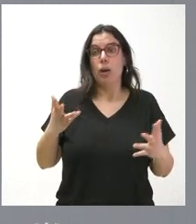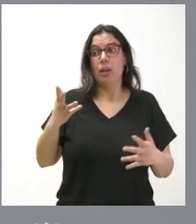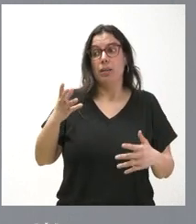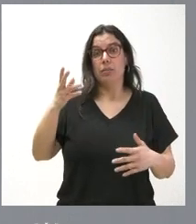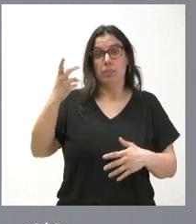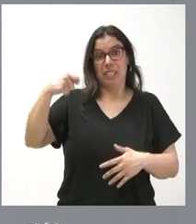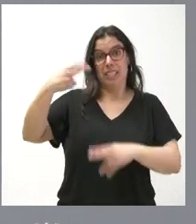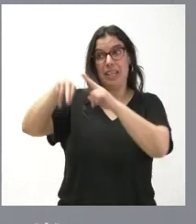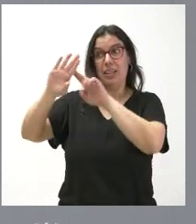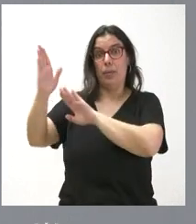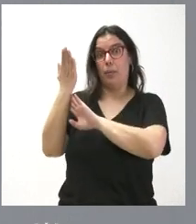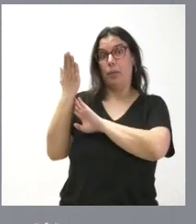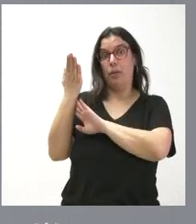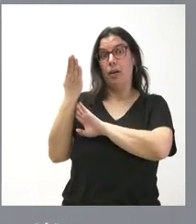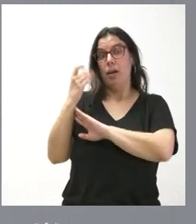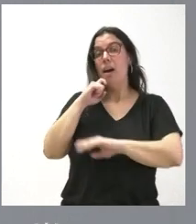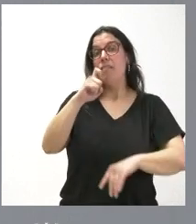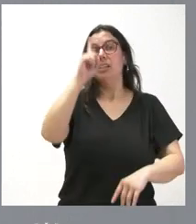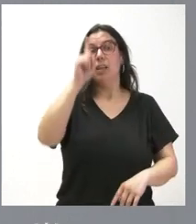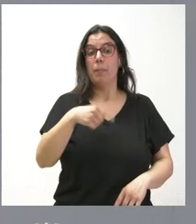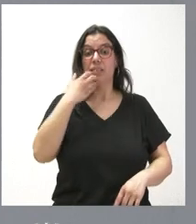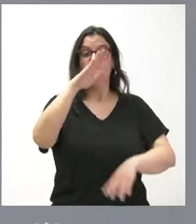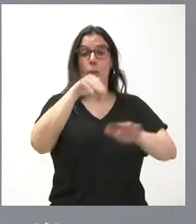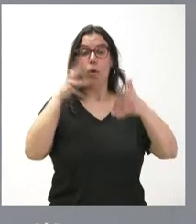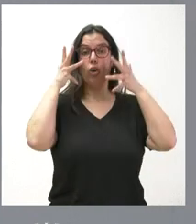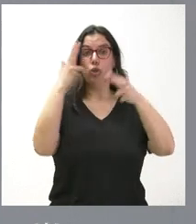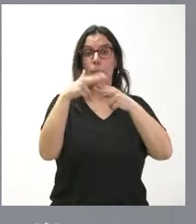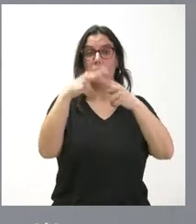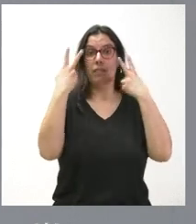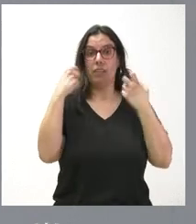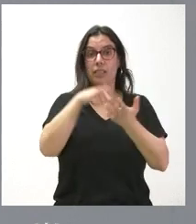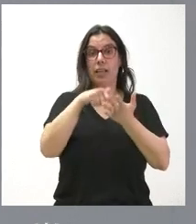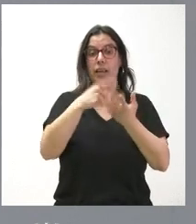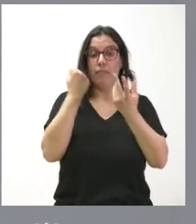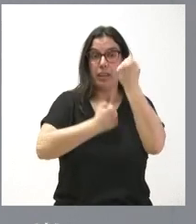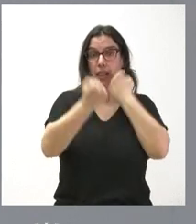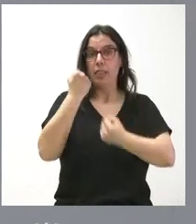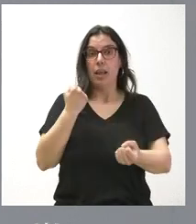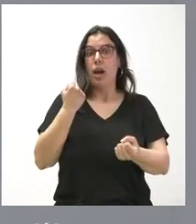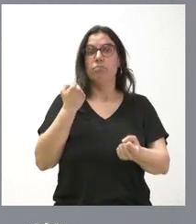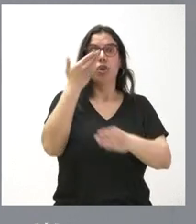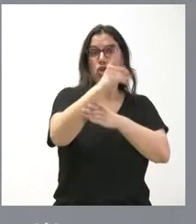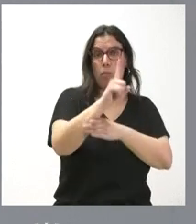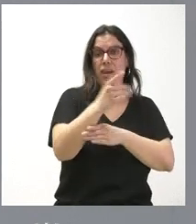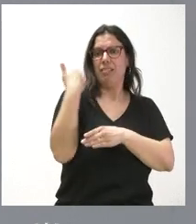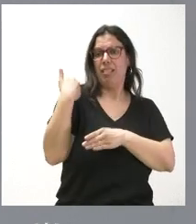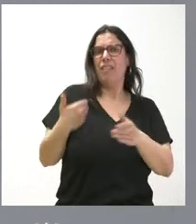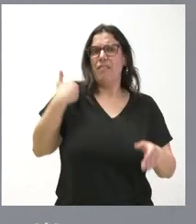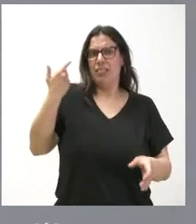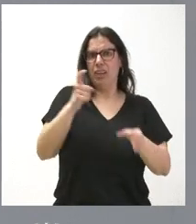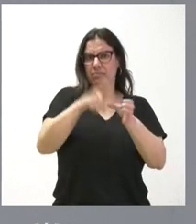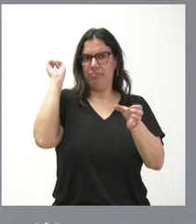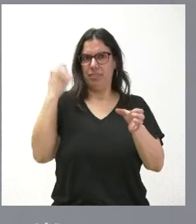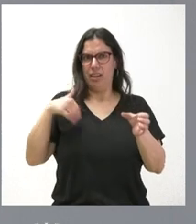anuncia que no va a ir al Consejo de Política Fiscal y Financiera. Anuncia que ya no fue al Consejo de Política Fiscal y Financiera último.